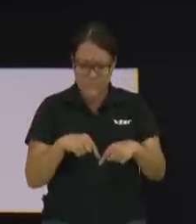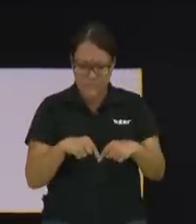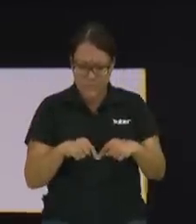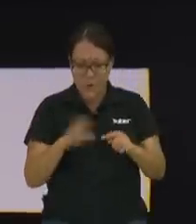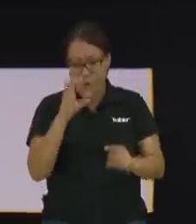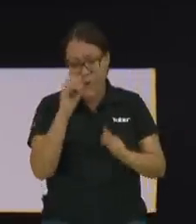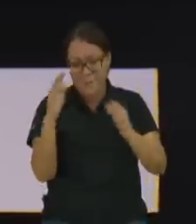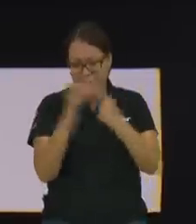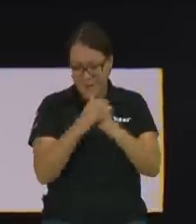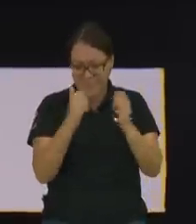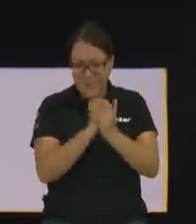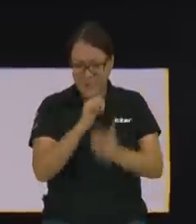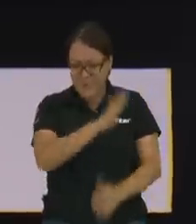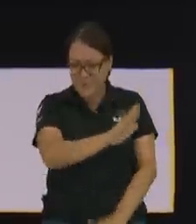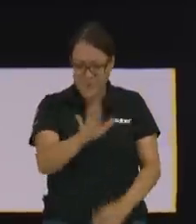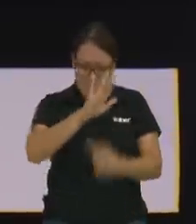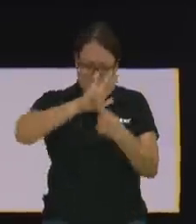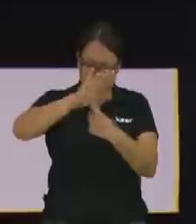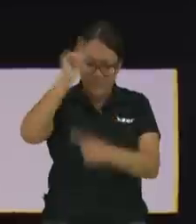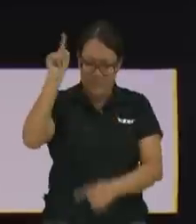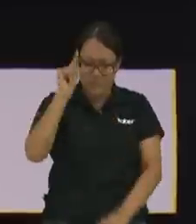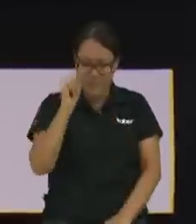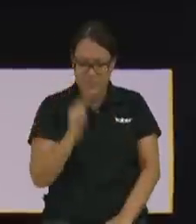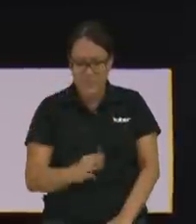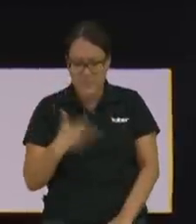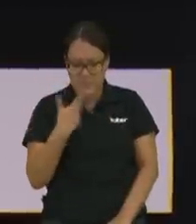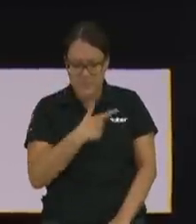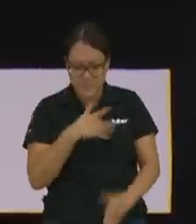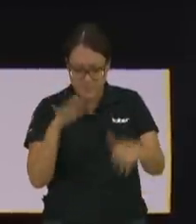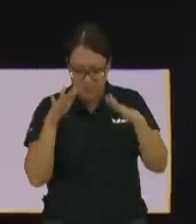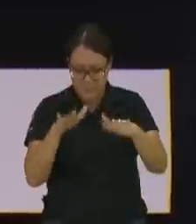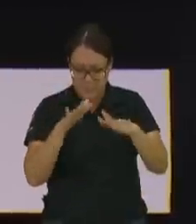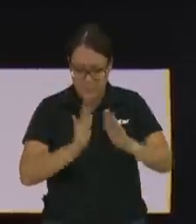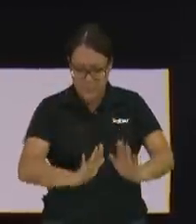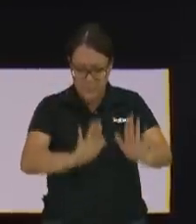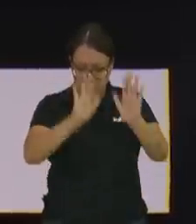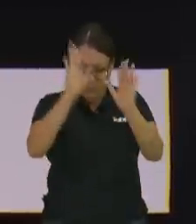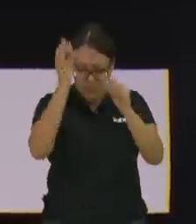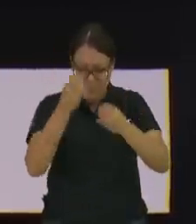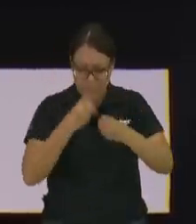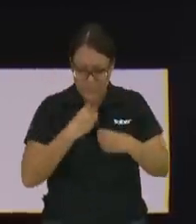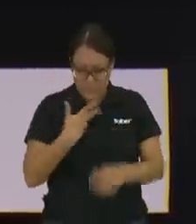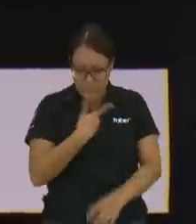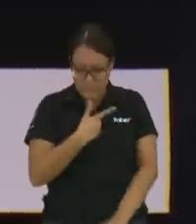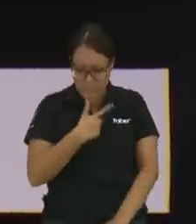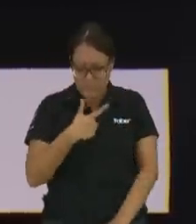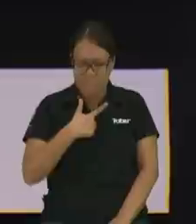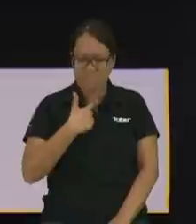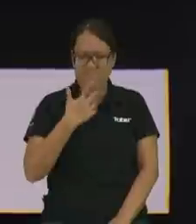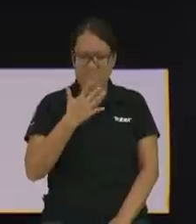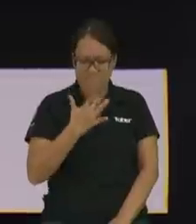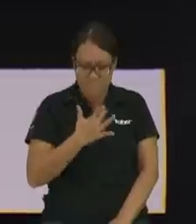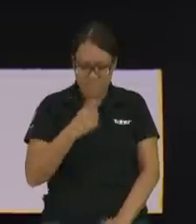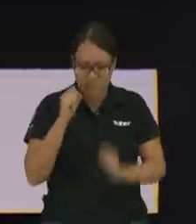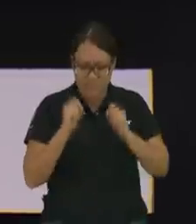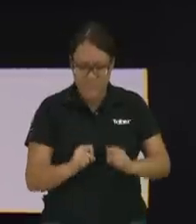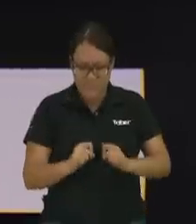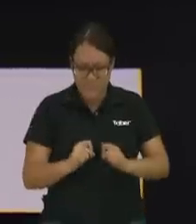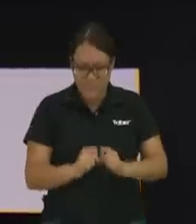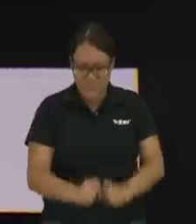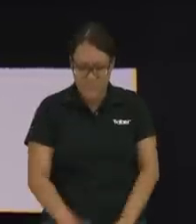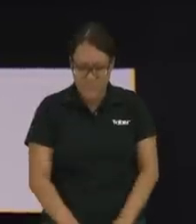problemas. Pero aquí estamos. Gracias te damos, Señor, por los milagros que estamos viendo literalmente delante de nuestros propios ojos.